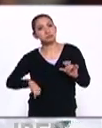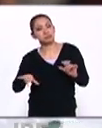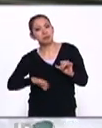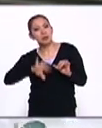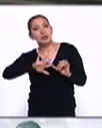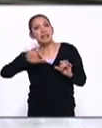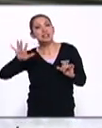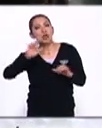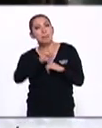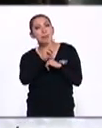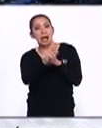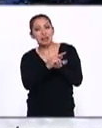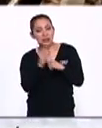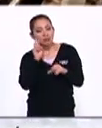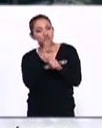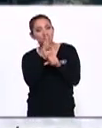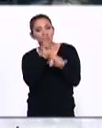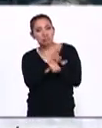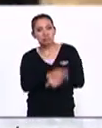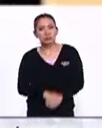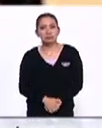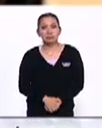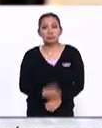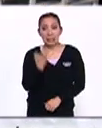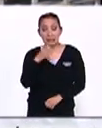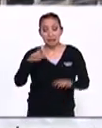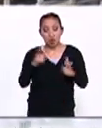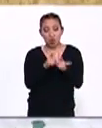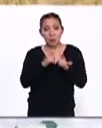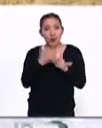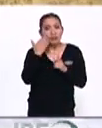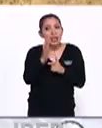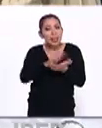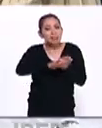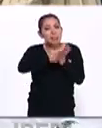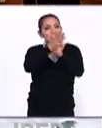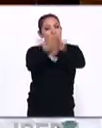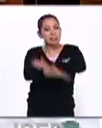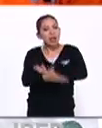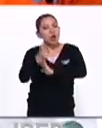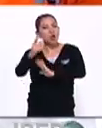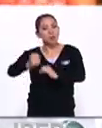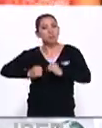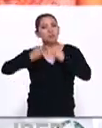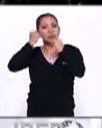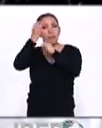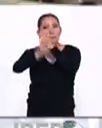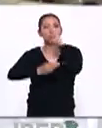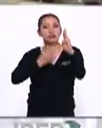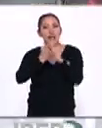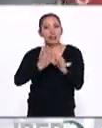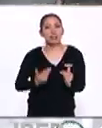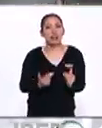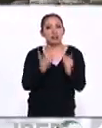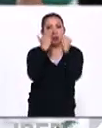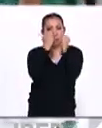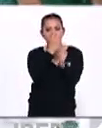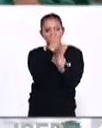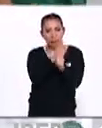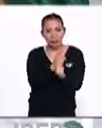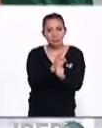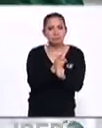interés de 55 países observadores. Este bloque pretende convertirse en una potencia mundial de negocios y